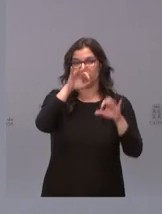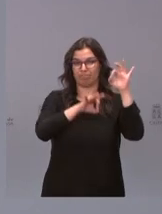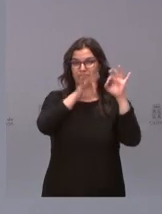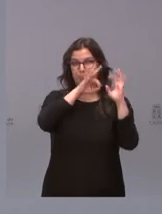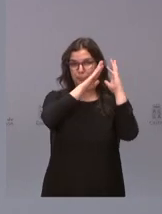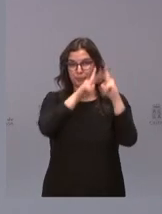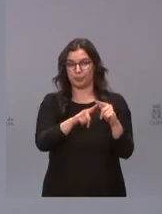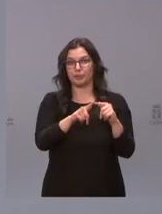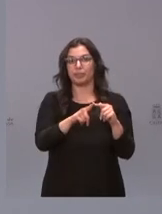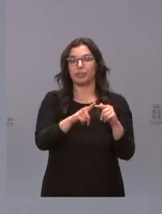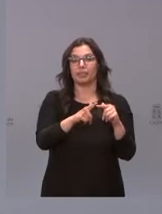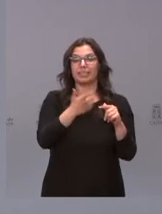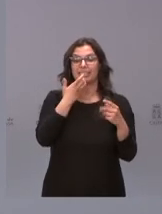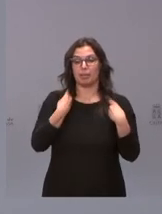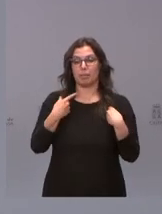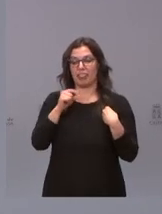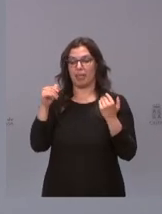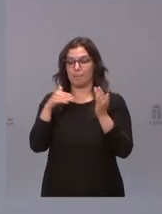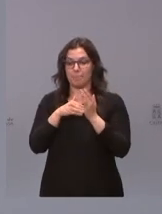casos por cada 100.000